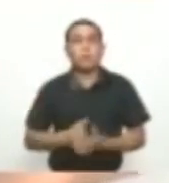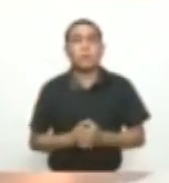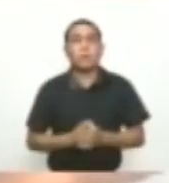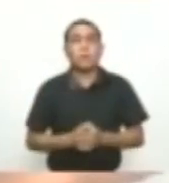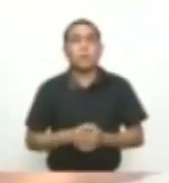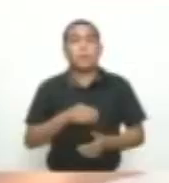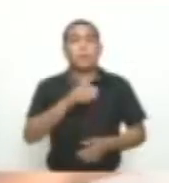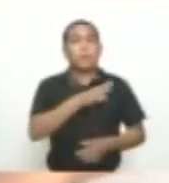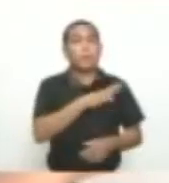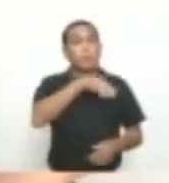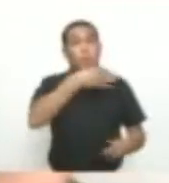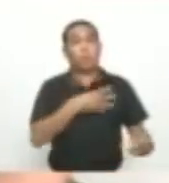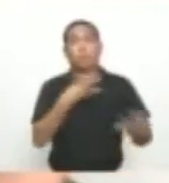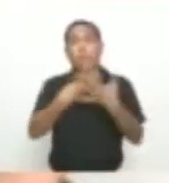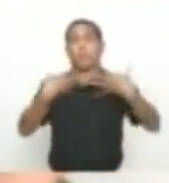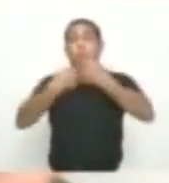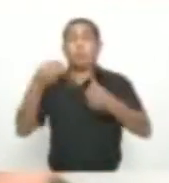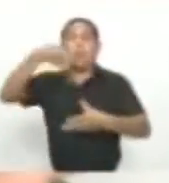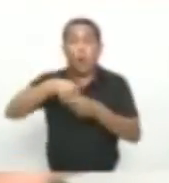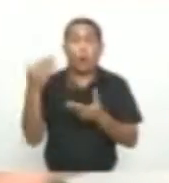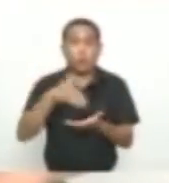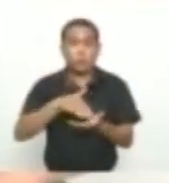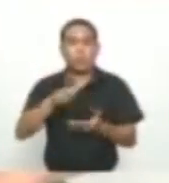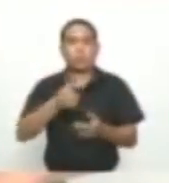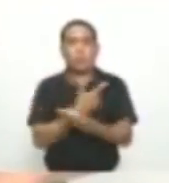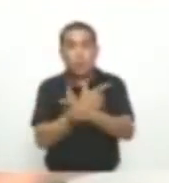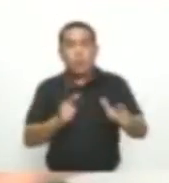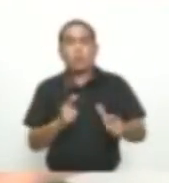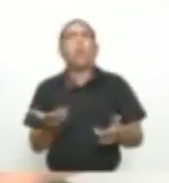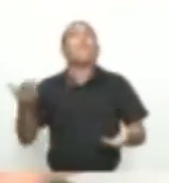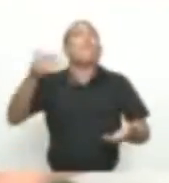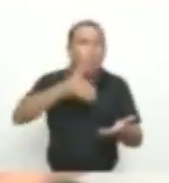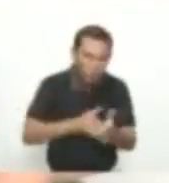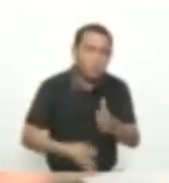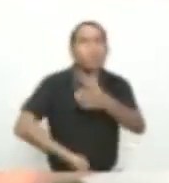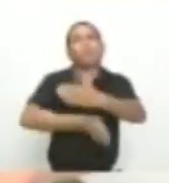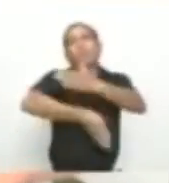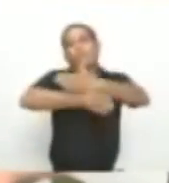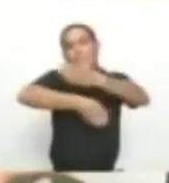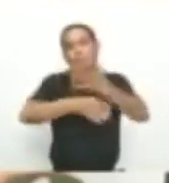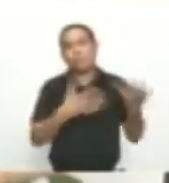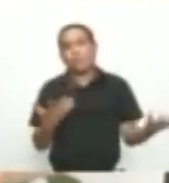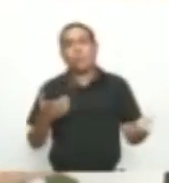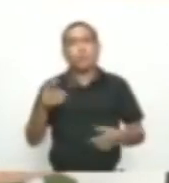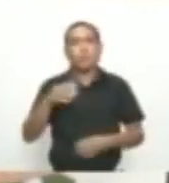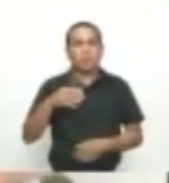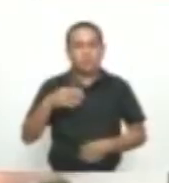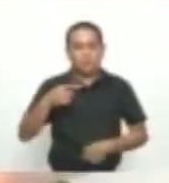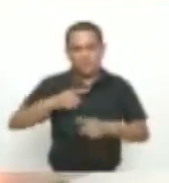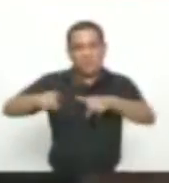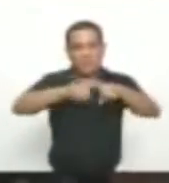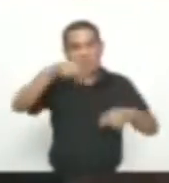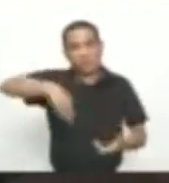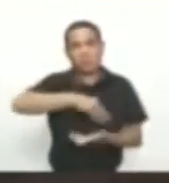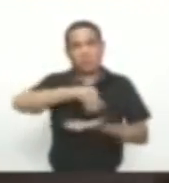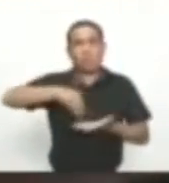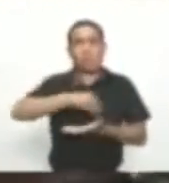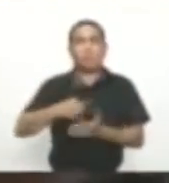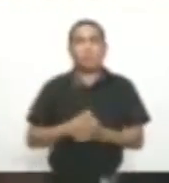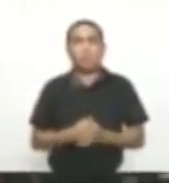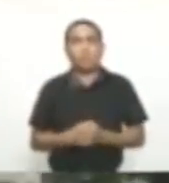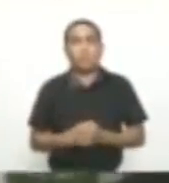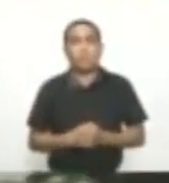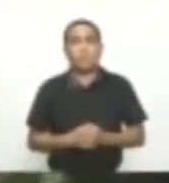son disidencias Que vuelven A reorganizarse Y a volver A tener Las economías Ilegales En el departamento Del Atlántico A la